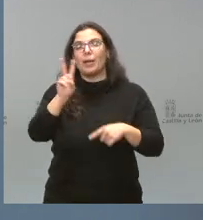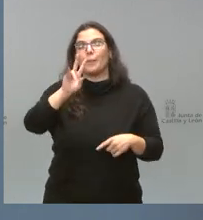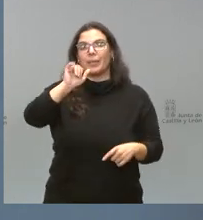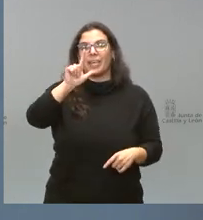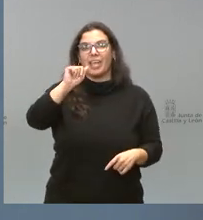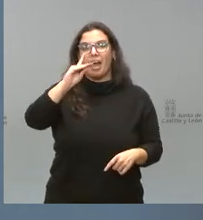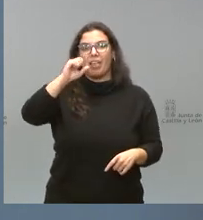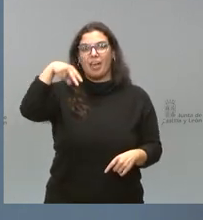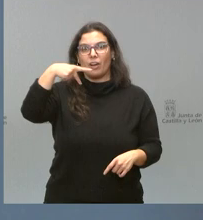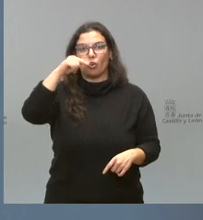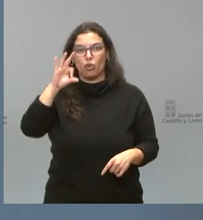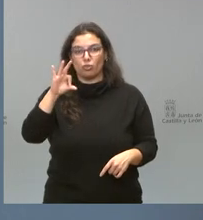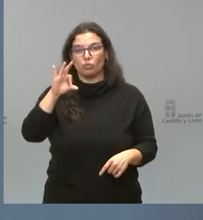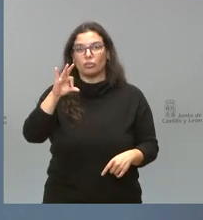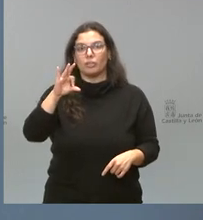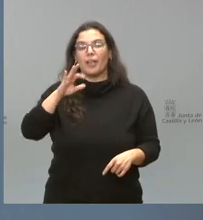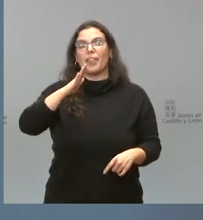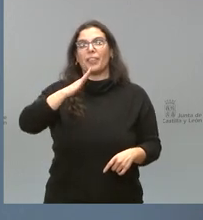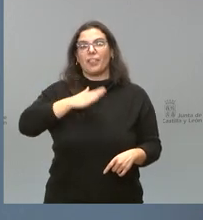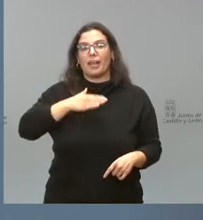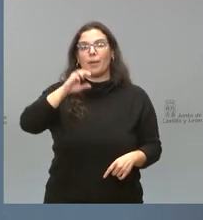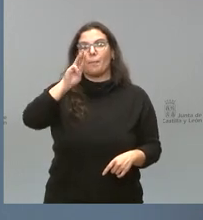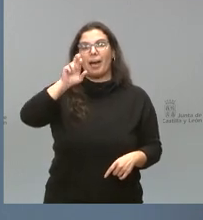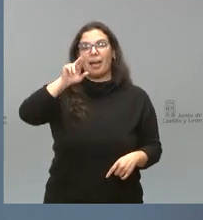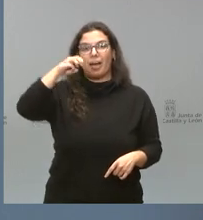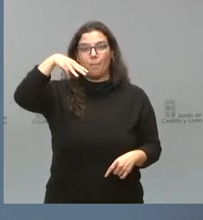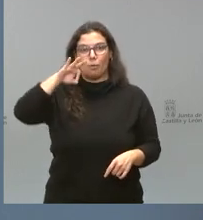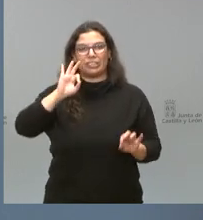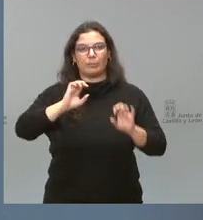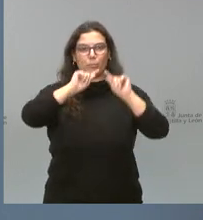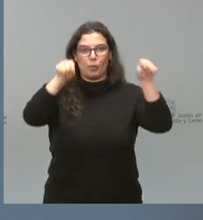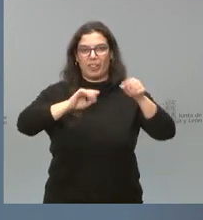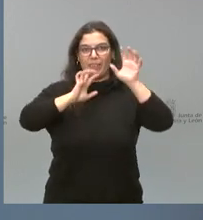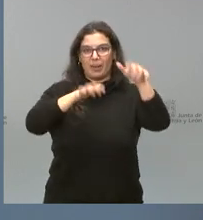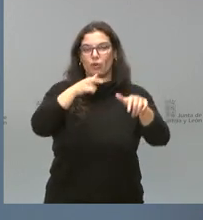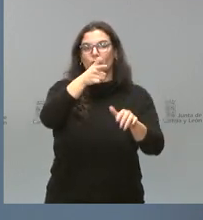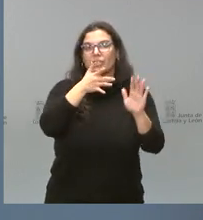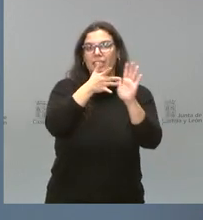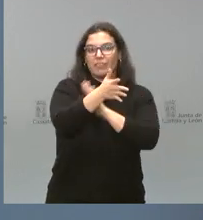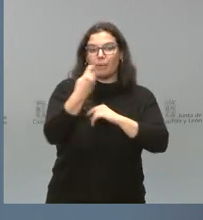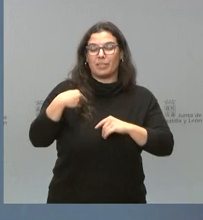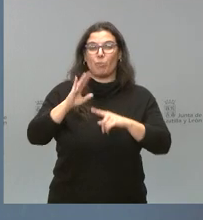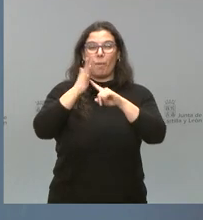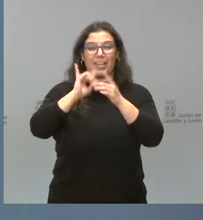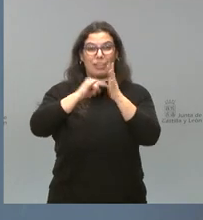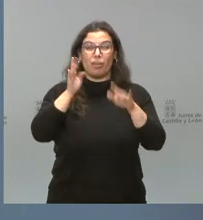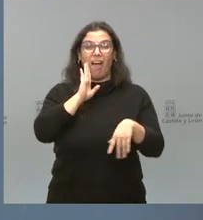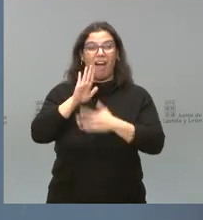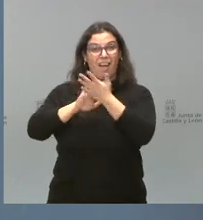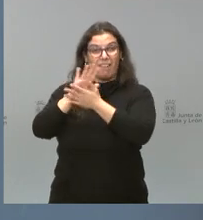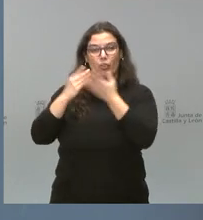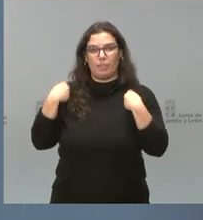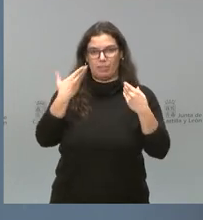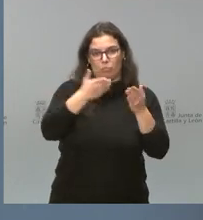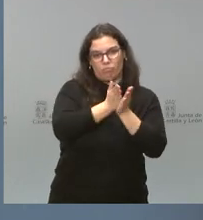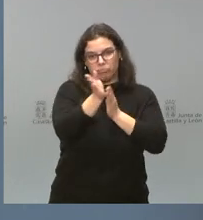del Páramo en León. En este caso estamos hablando de ese mismo parque tecnológico al que hacíamos referencia anteriormente. Estamos